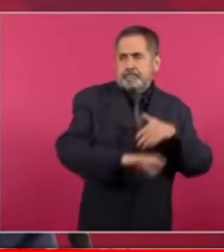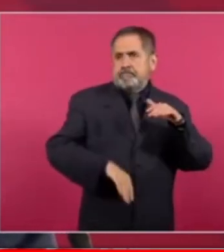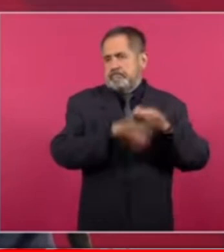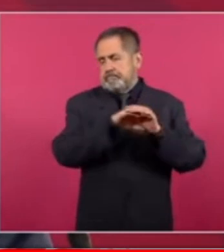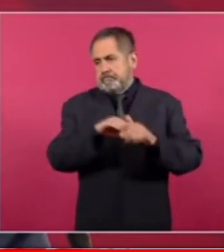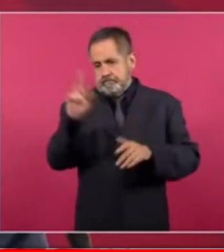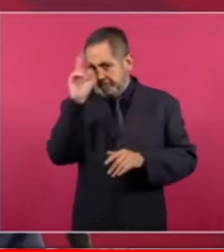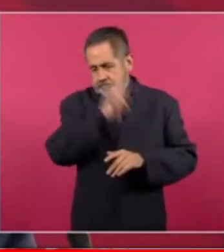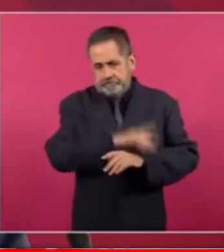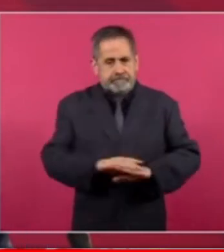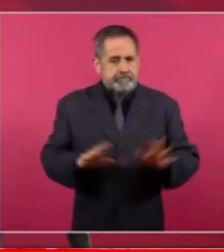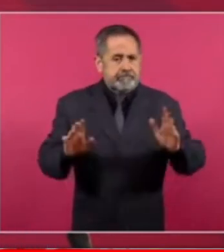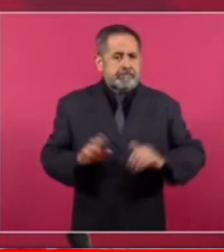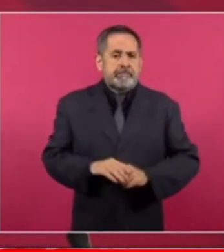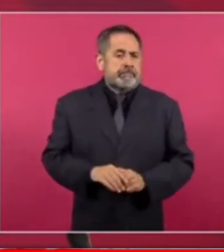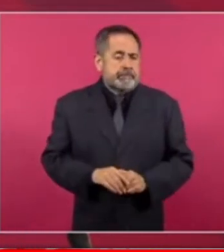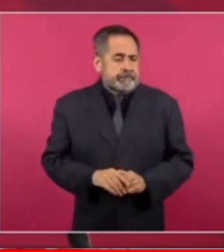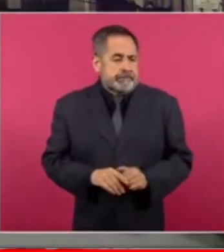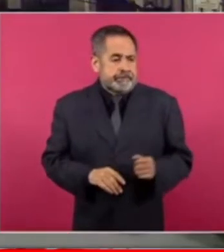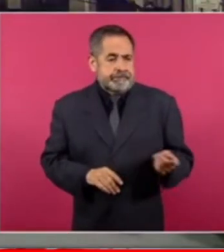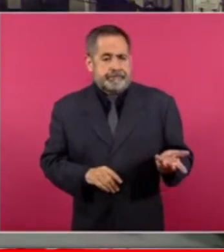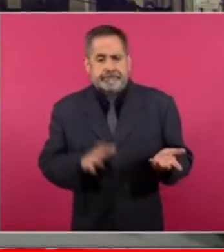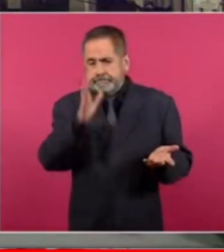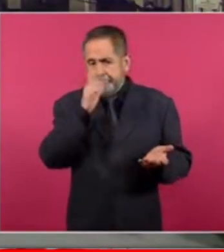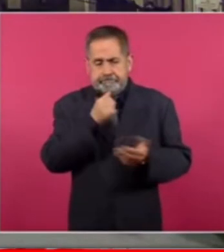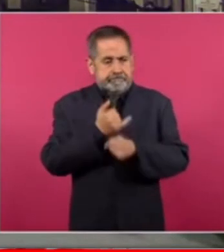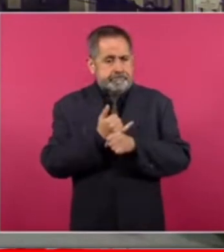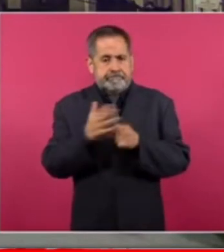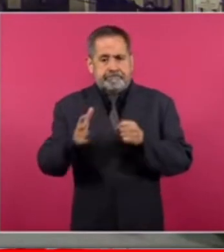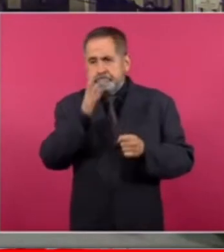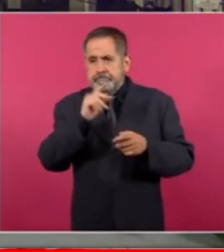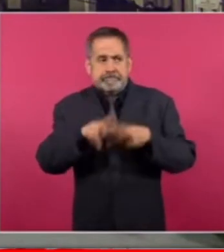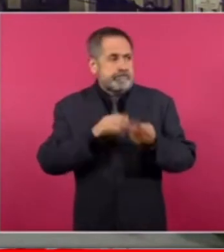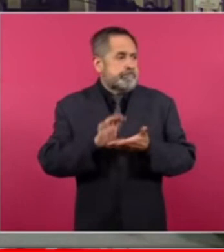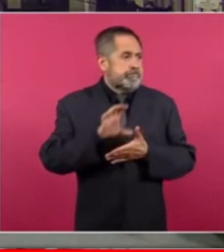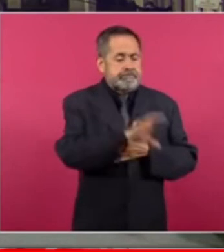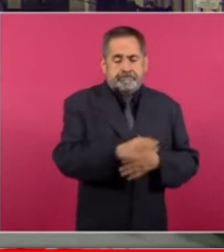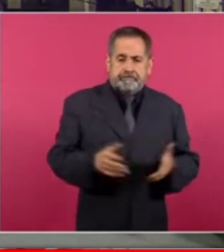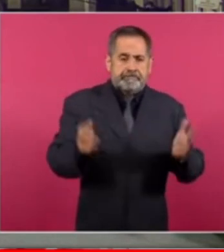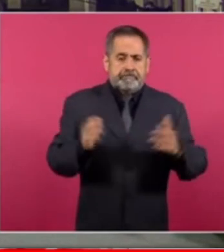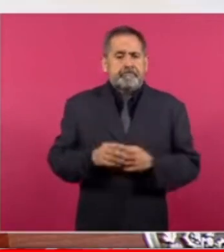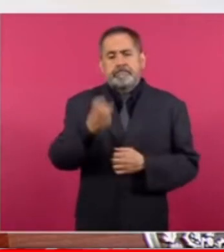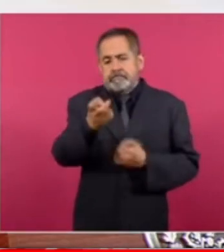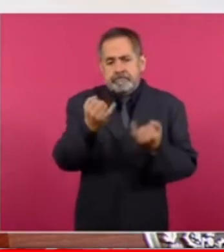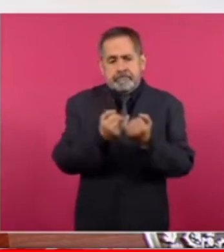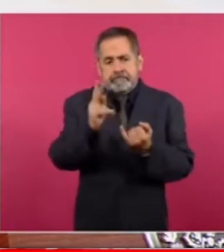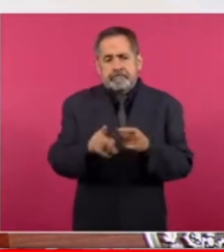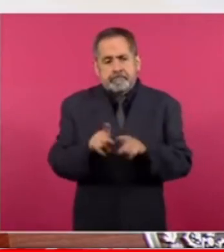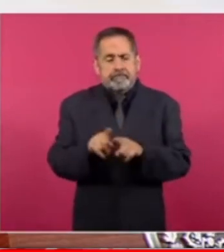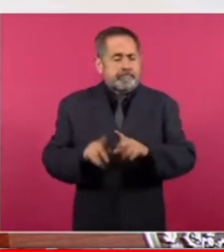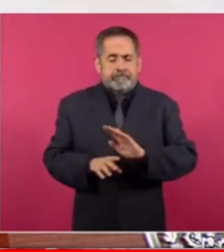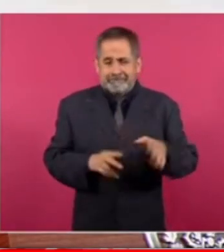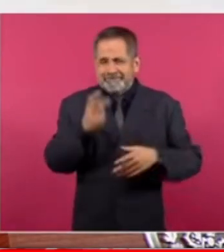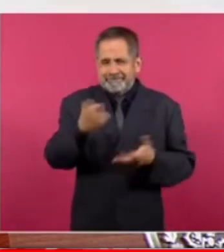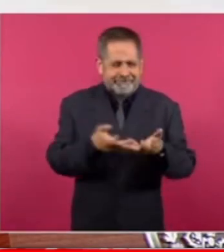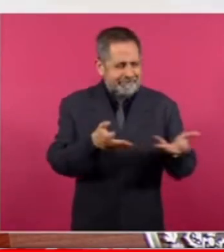se volvió una deuda impagable pues esto también entonces queremos ya